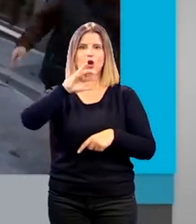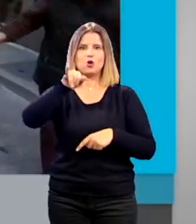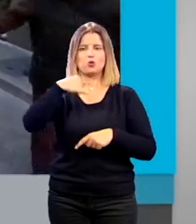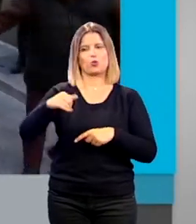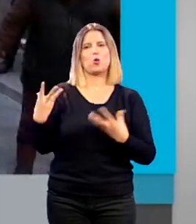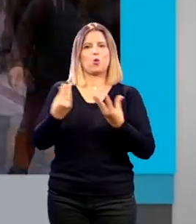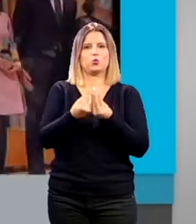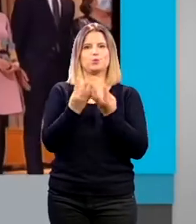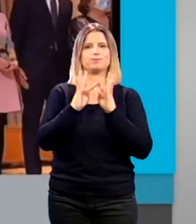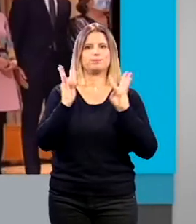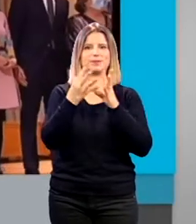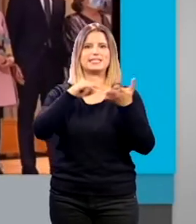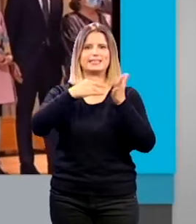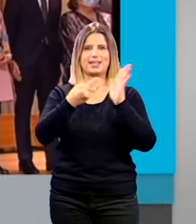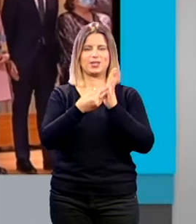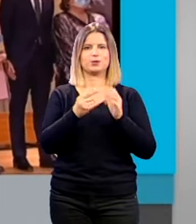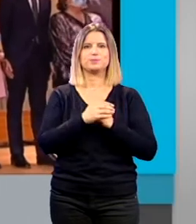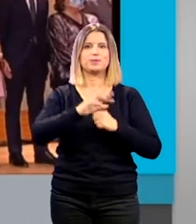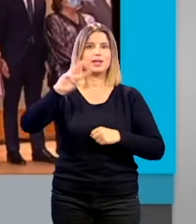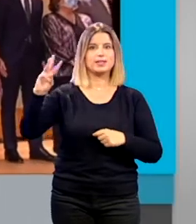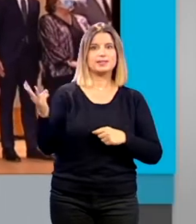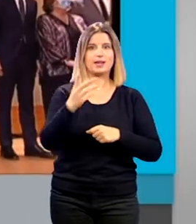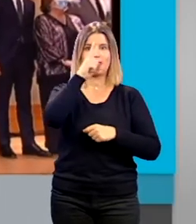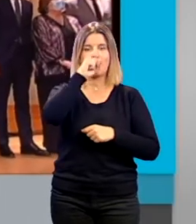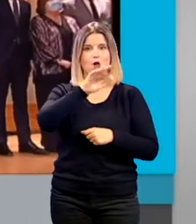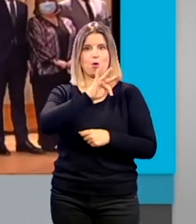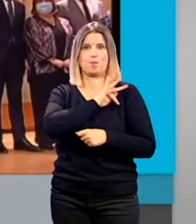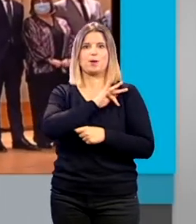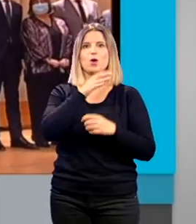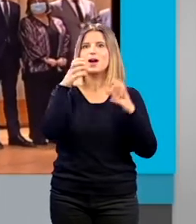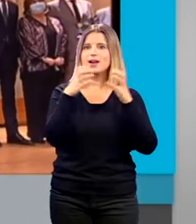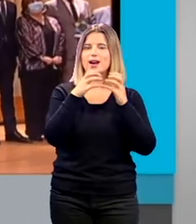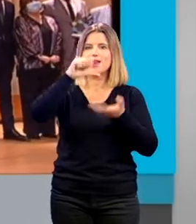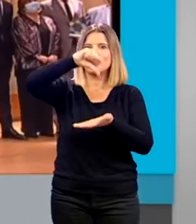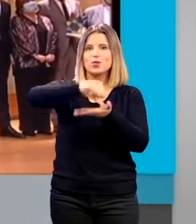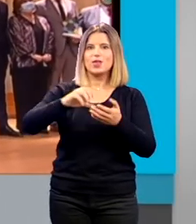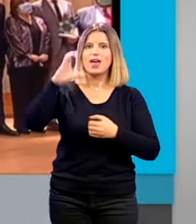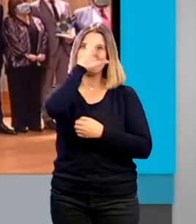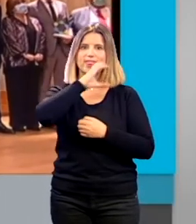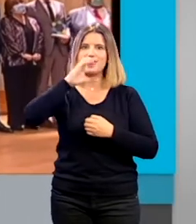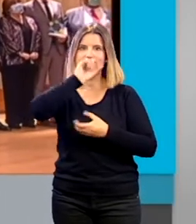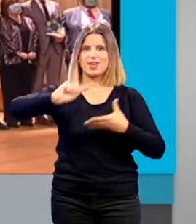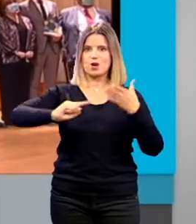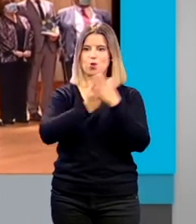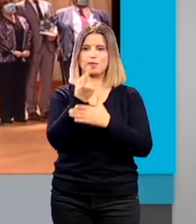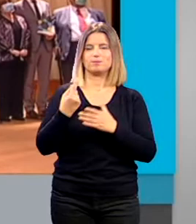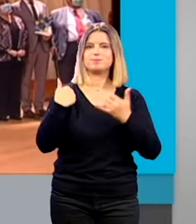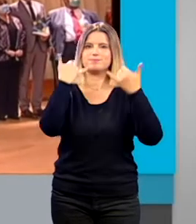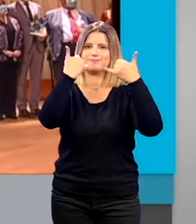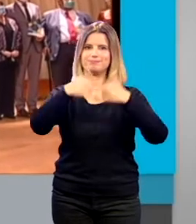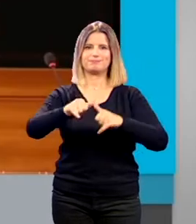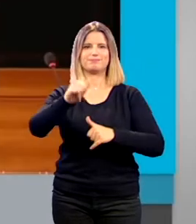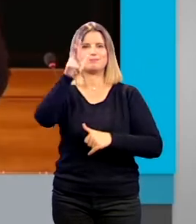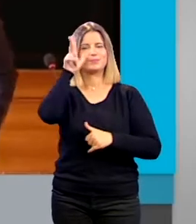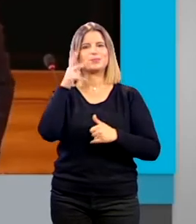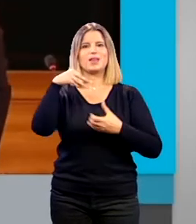departamentos. La tercera edición de los premios Granada Ciudad de la Ciencia y la Innovación cuya gala de entrega se celebró en el auditorio Manuel